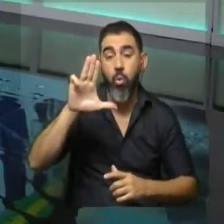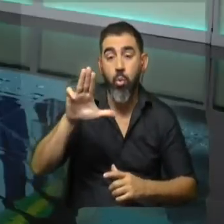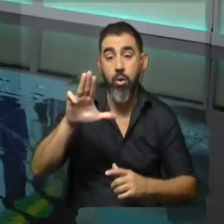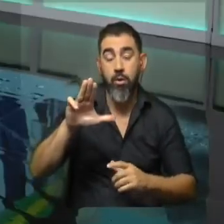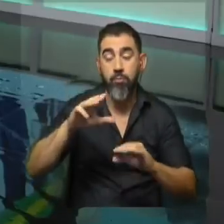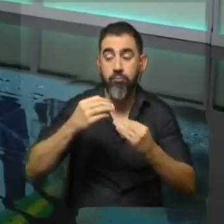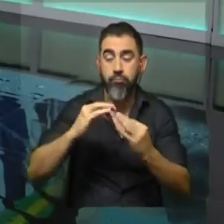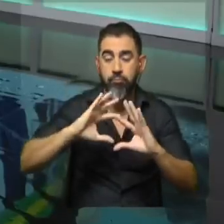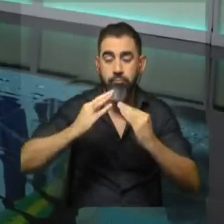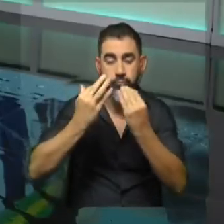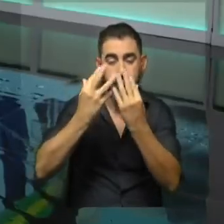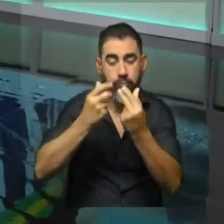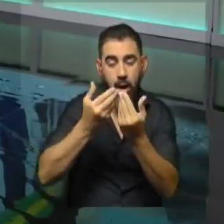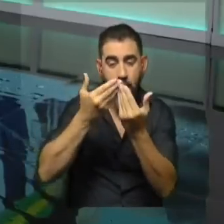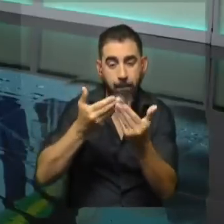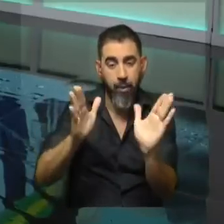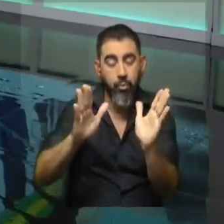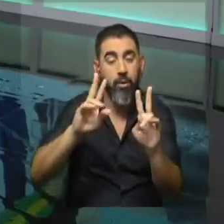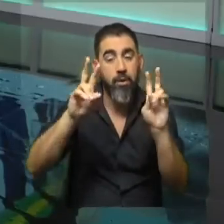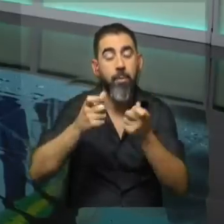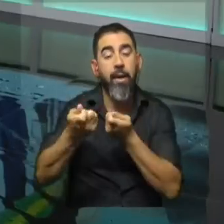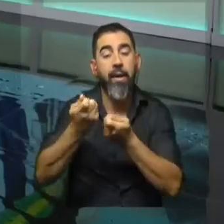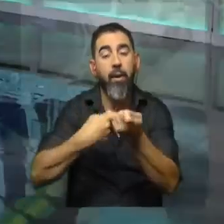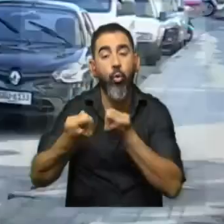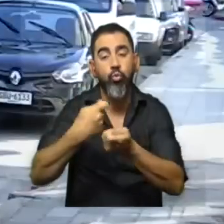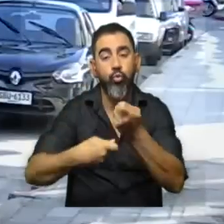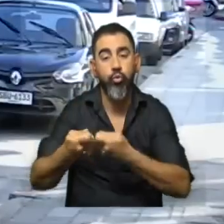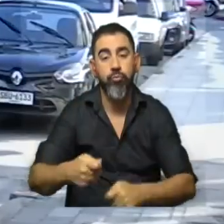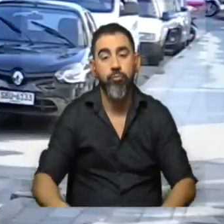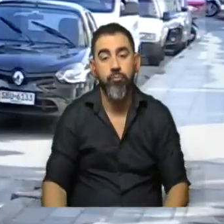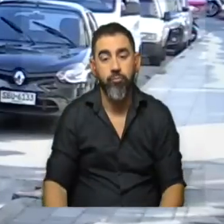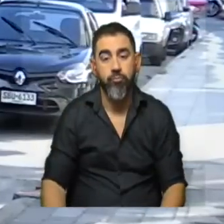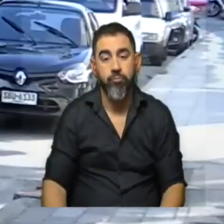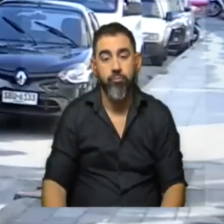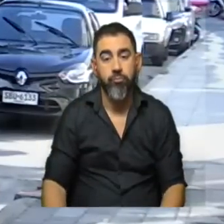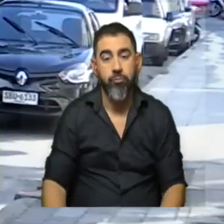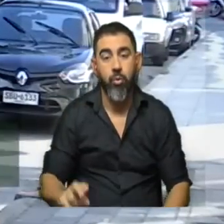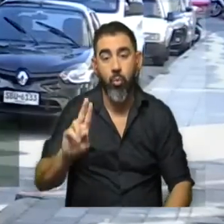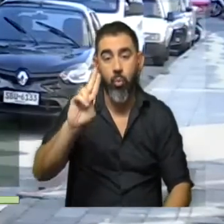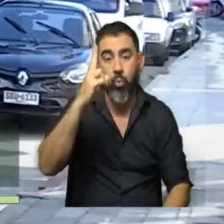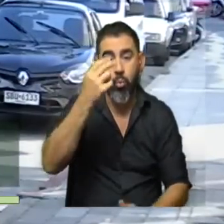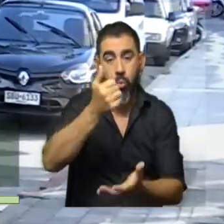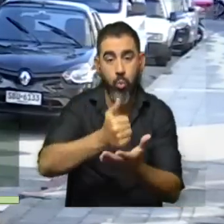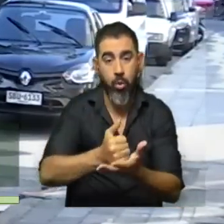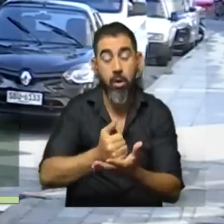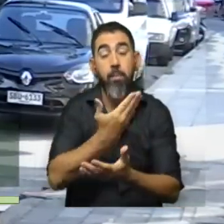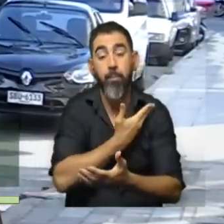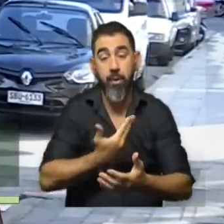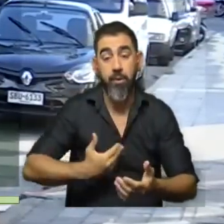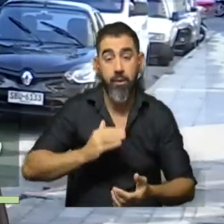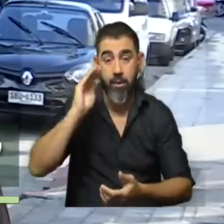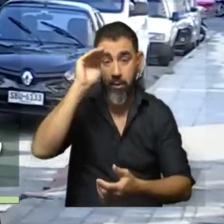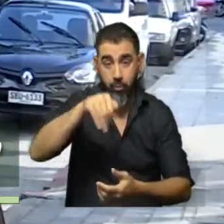pragmático y aperturista en cuanto al comercio. La presencia de Uruguay y la presencia del presidente de la